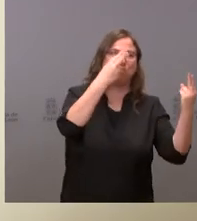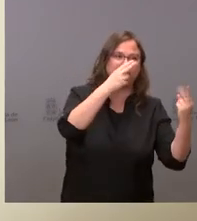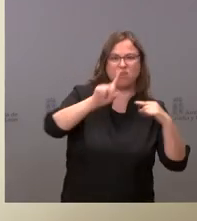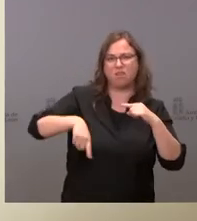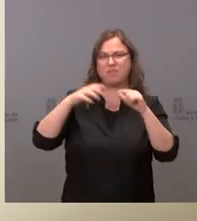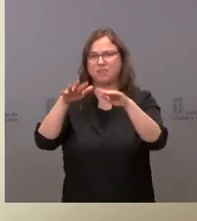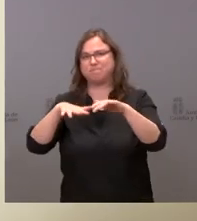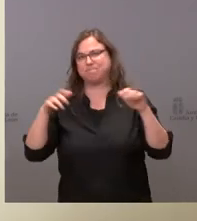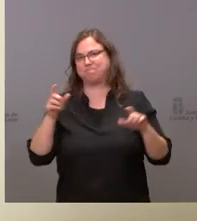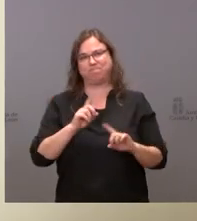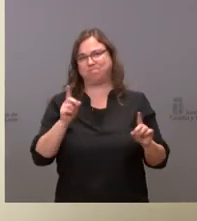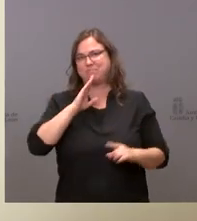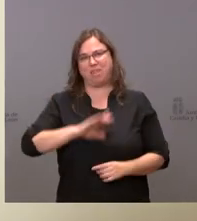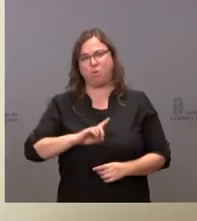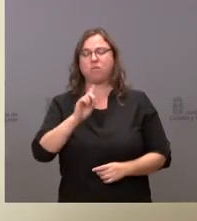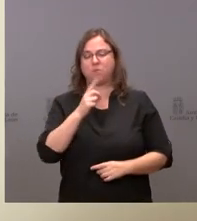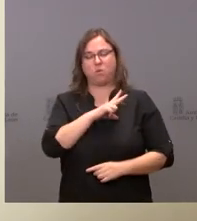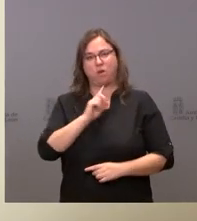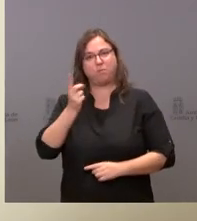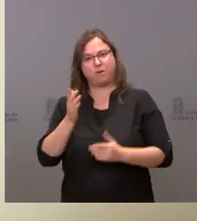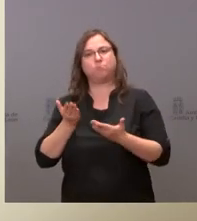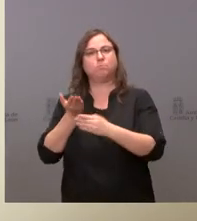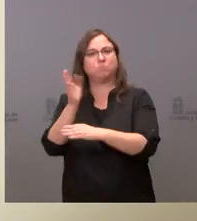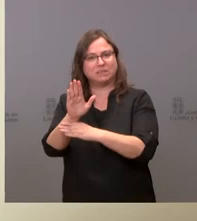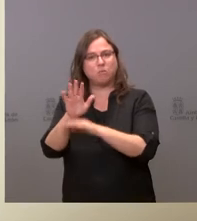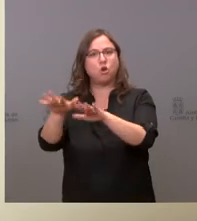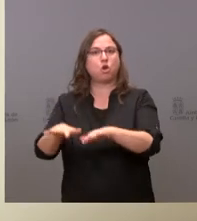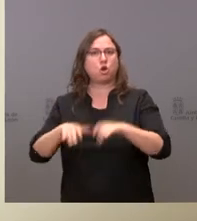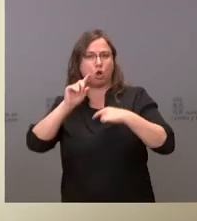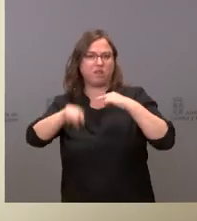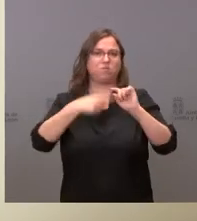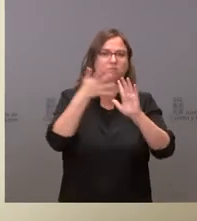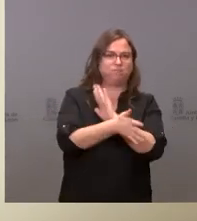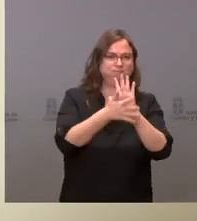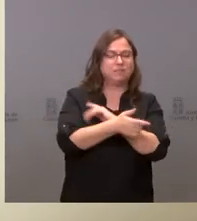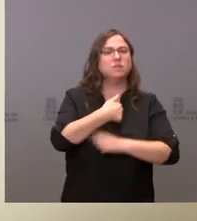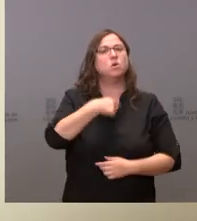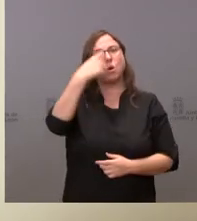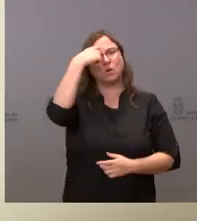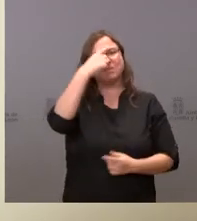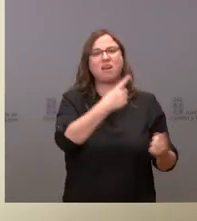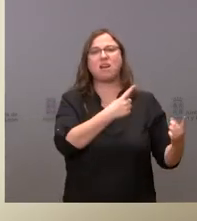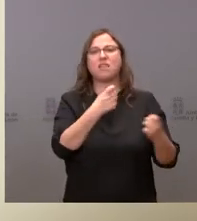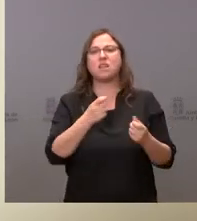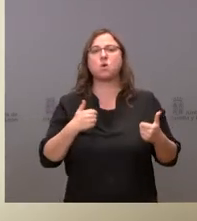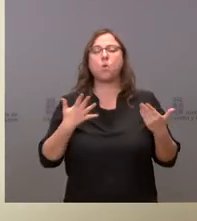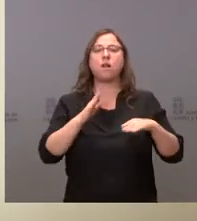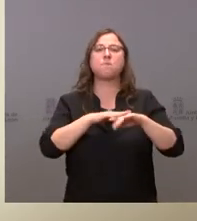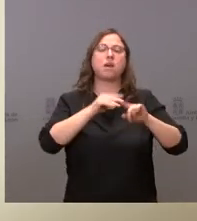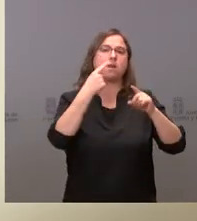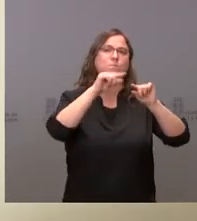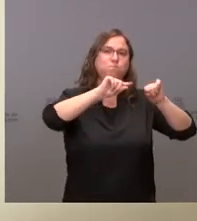conozcan los propios parlamentarios nosotros sabemos bien cuáles son las demandas de la provincia